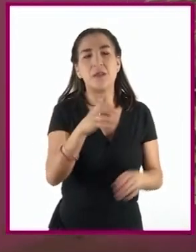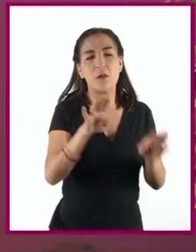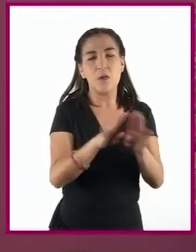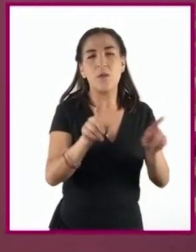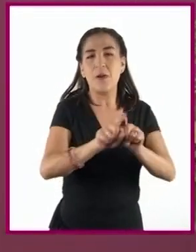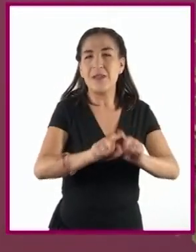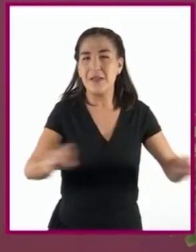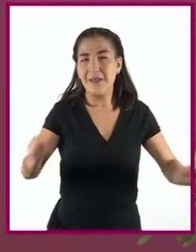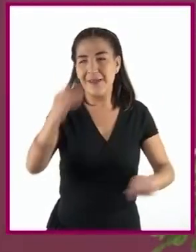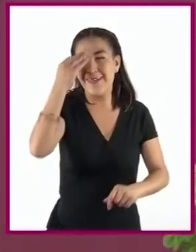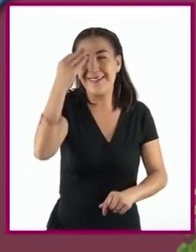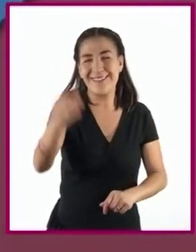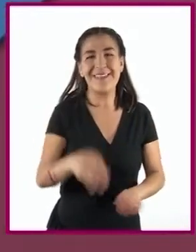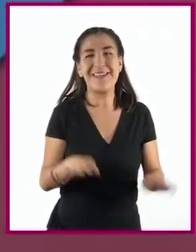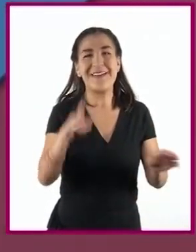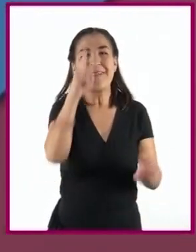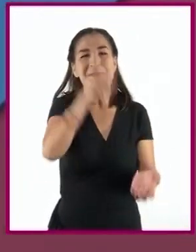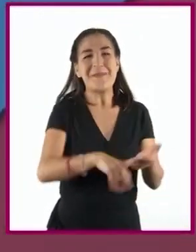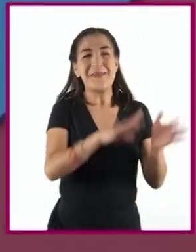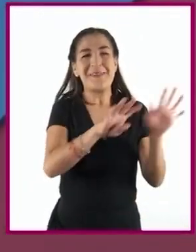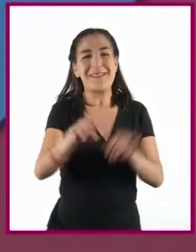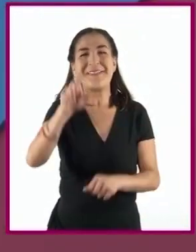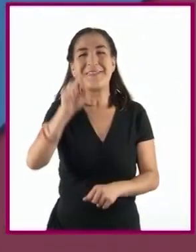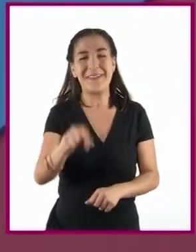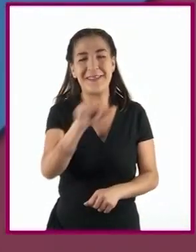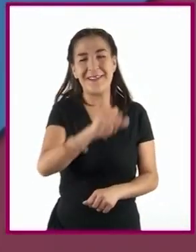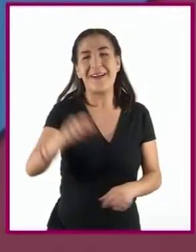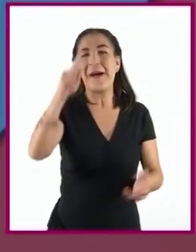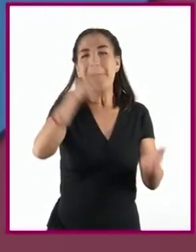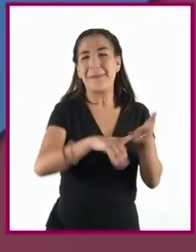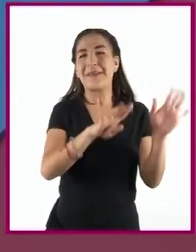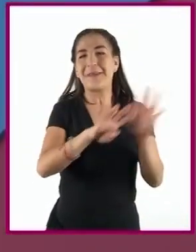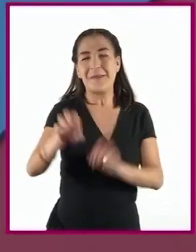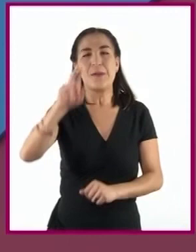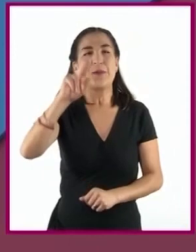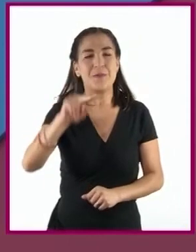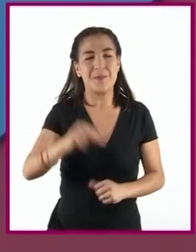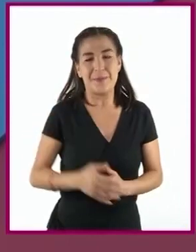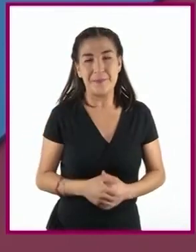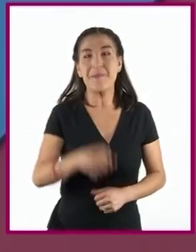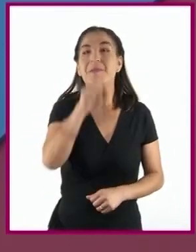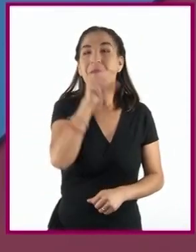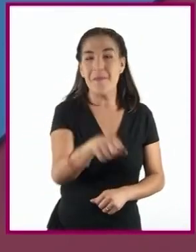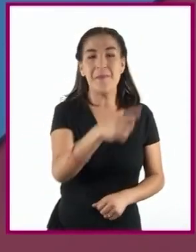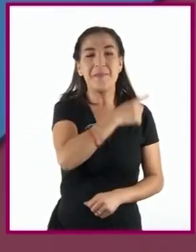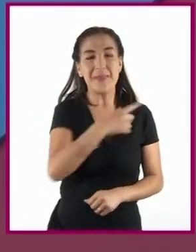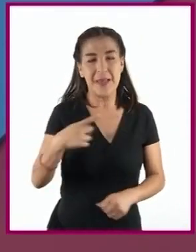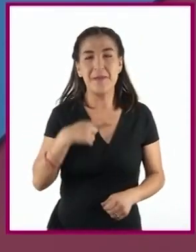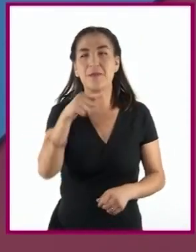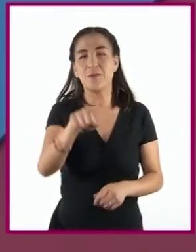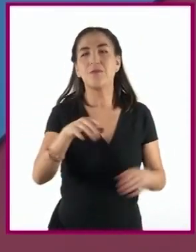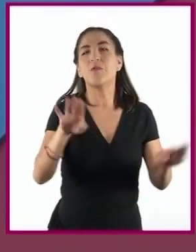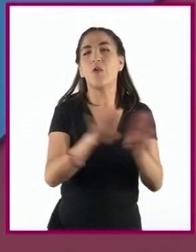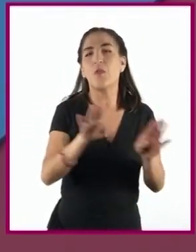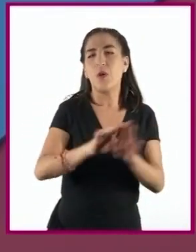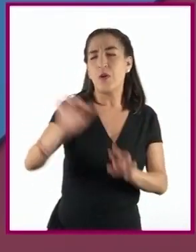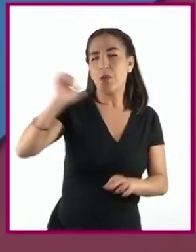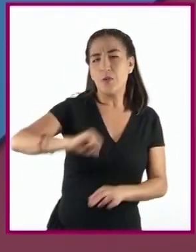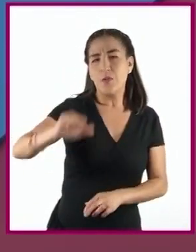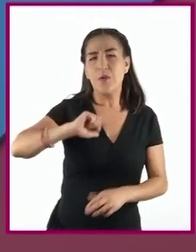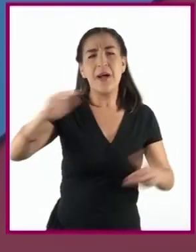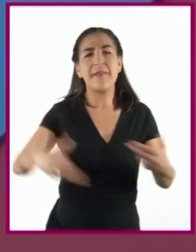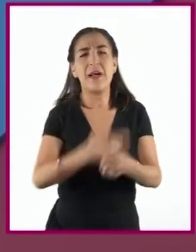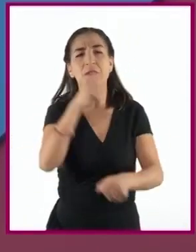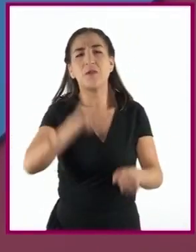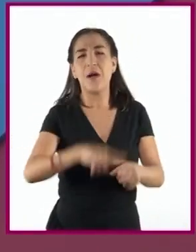comprende de 1920 a 1980 recuerden que además de los hechos nacionales deben colocar los